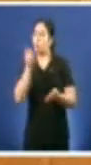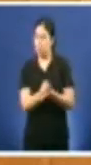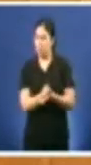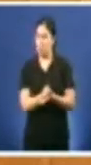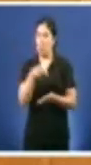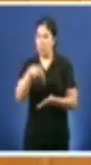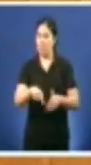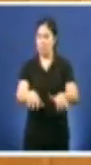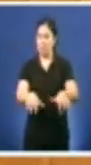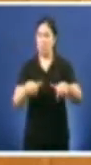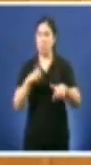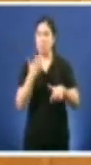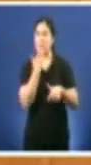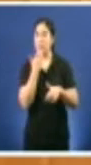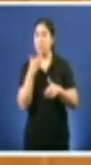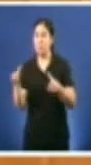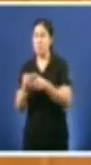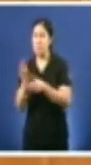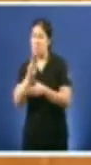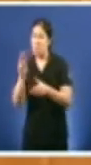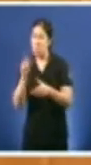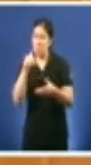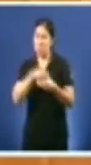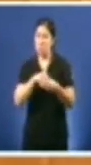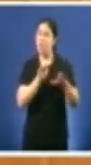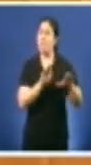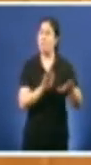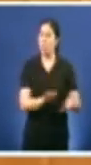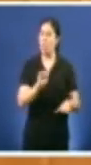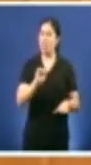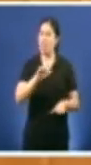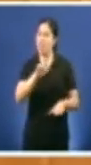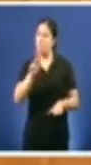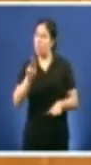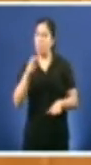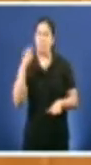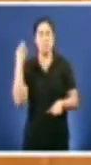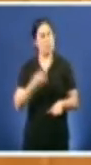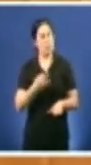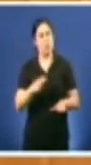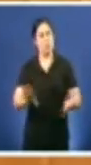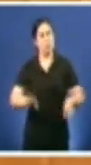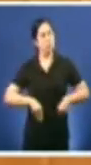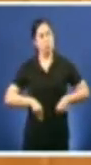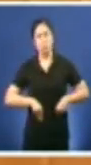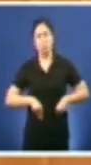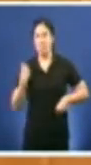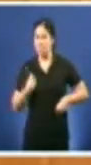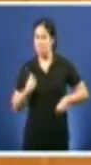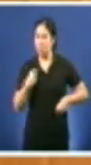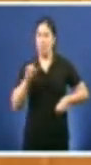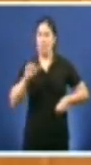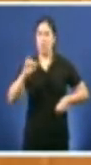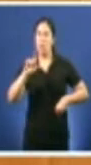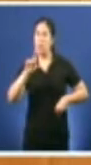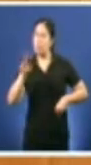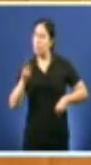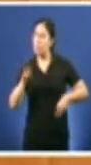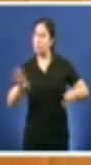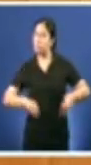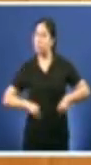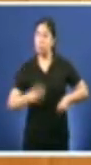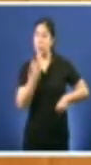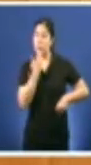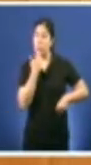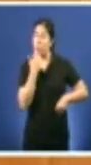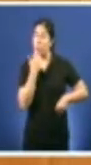a favor da ILP agora deve asumer a mesma senón que tibera o valor de votar en contra da ILP